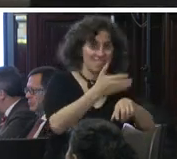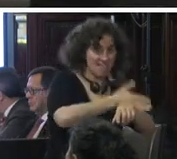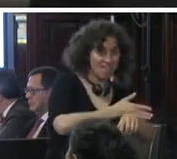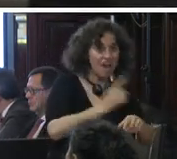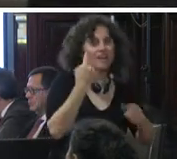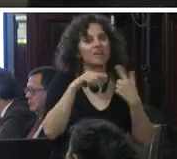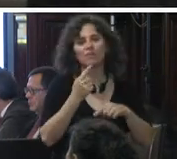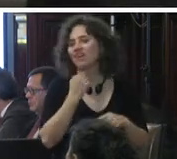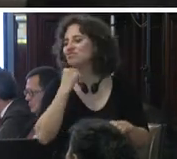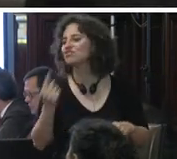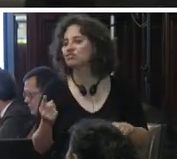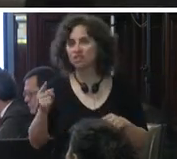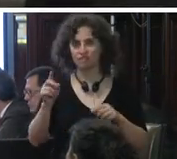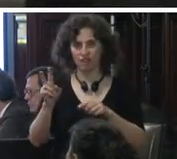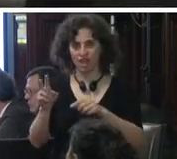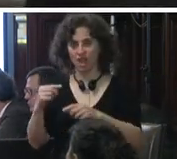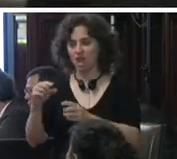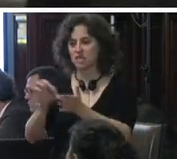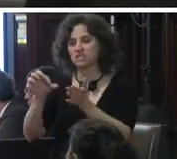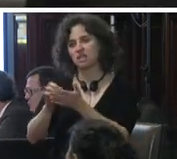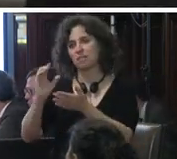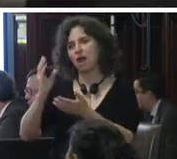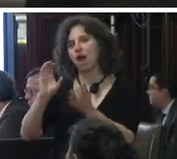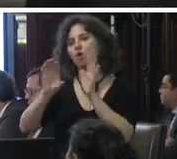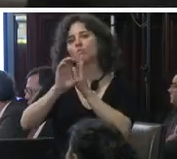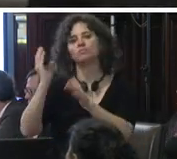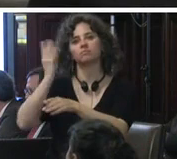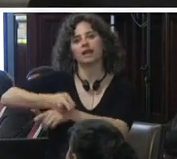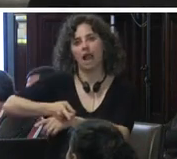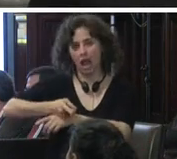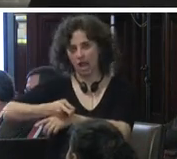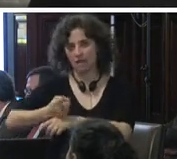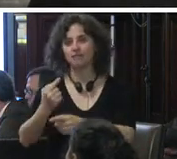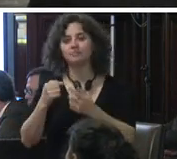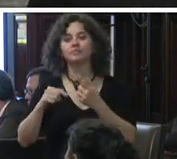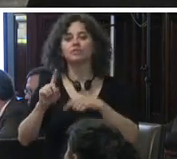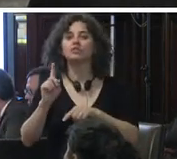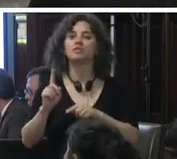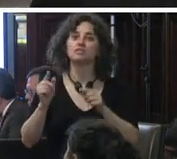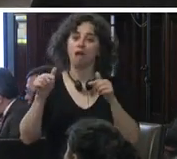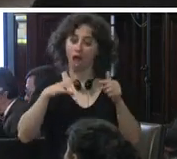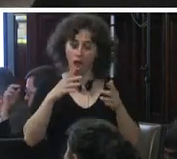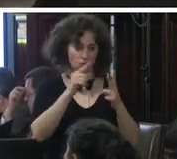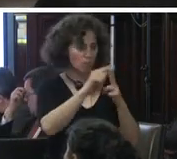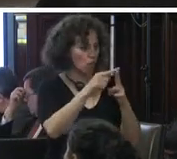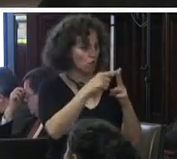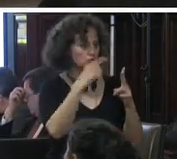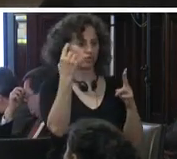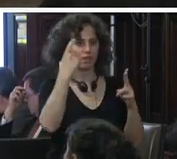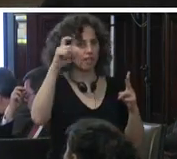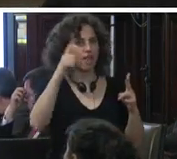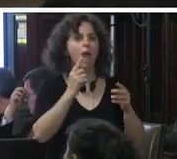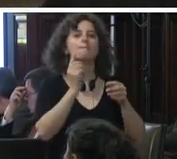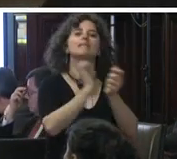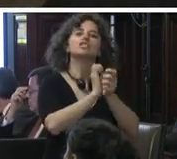ineficiencia de la procuración del sistema de justicia penal mexicano aquí tenemos dos figuras para no confundir las prisión